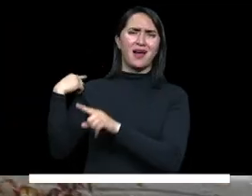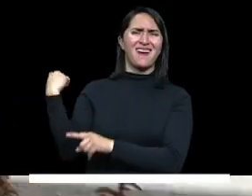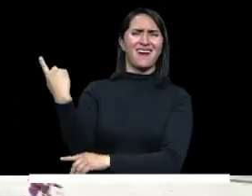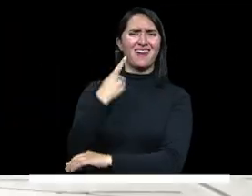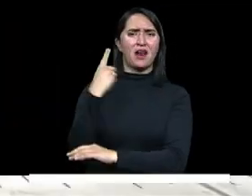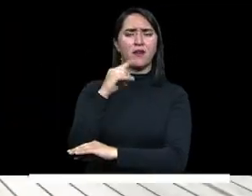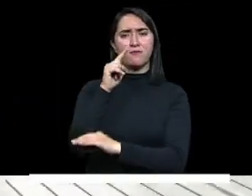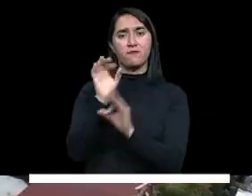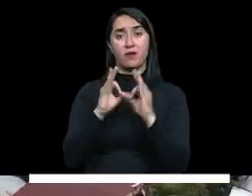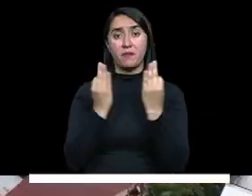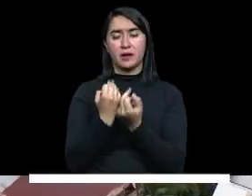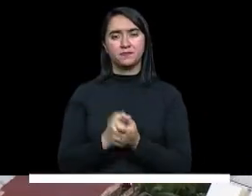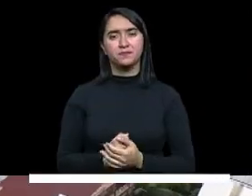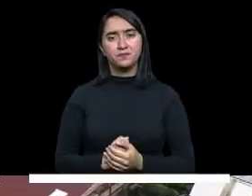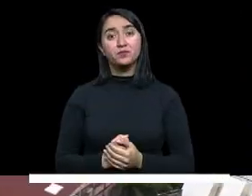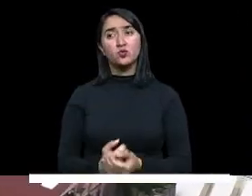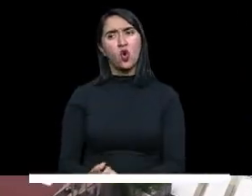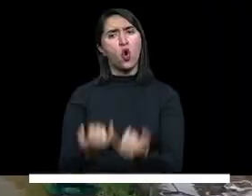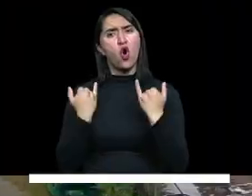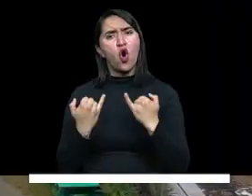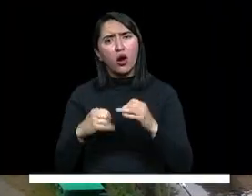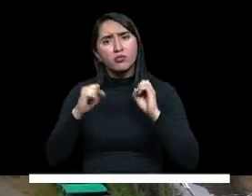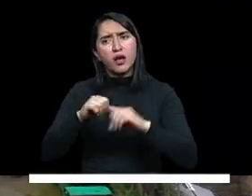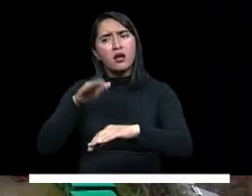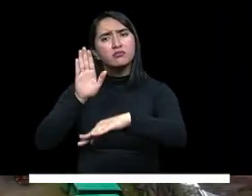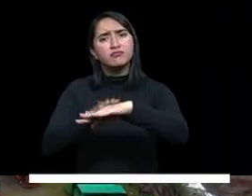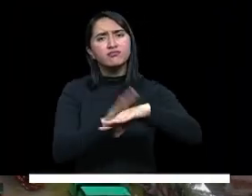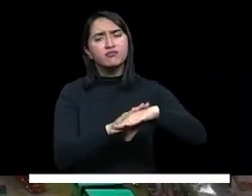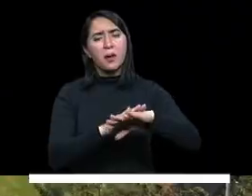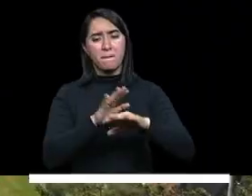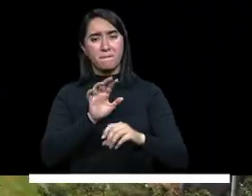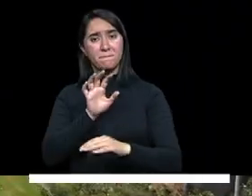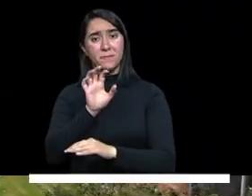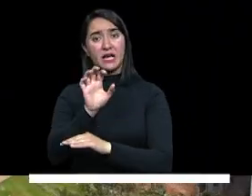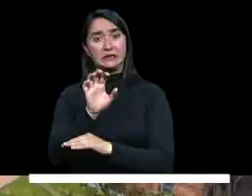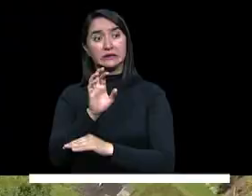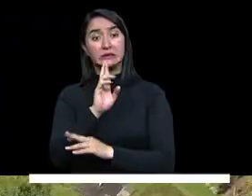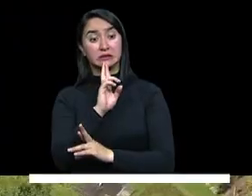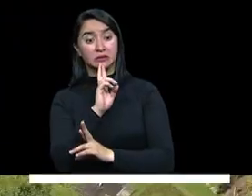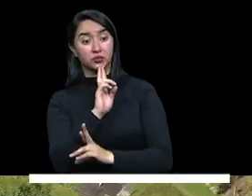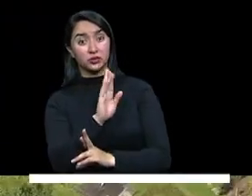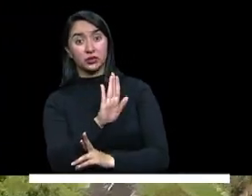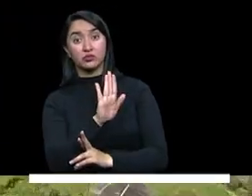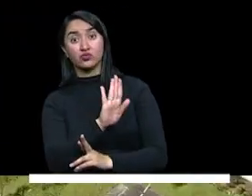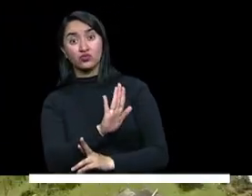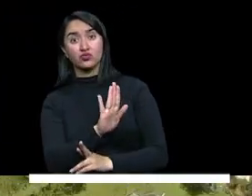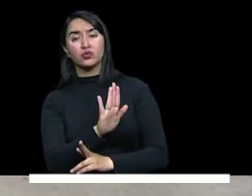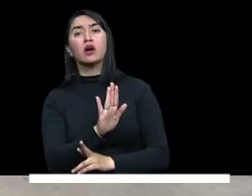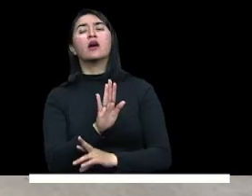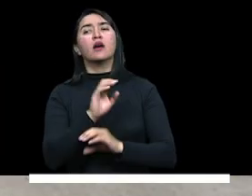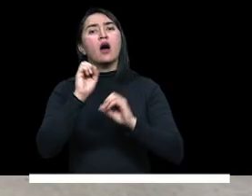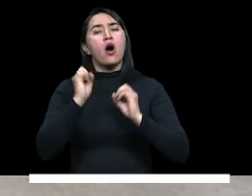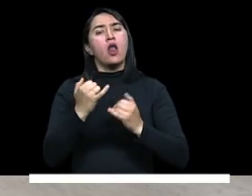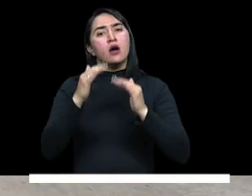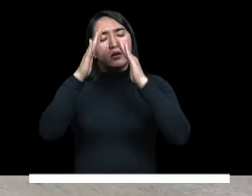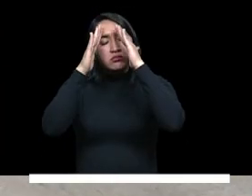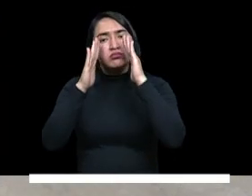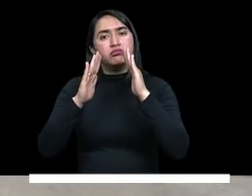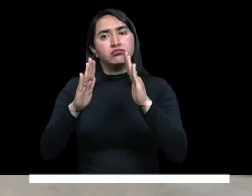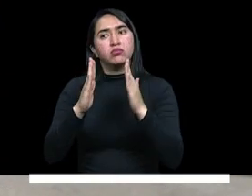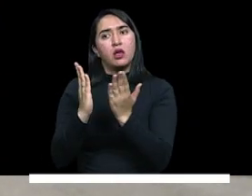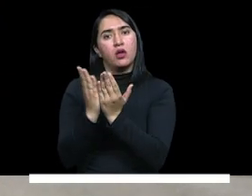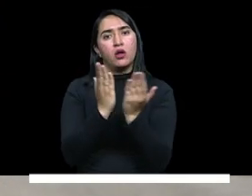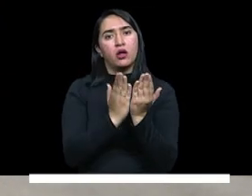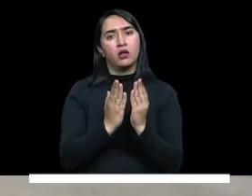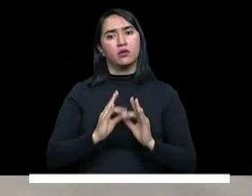Hoy podemos decirle al país que en respuesta a ese desafío estamos aumentando la atención educativa oficial en